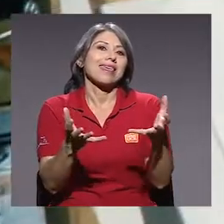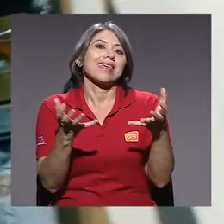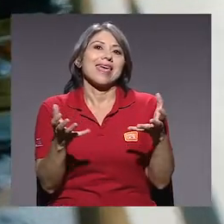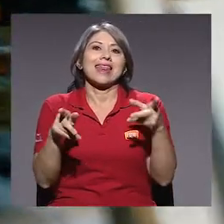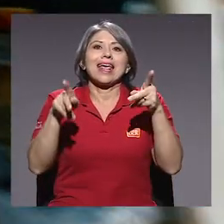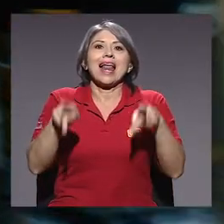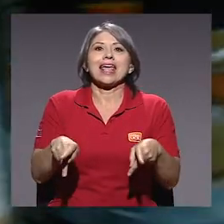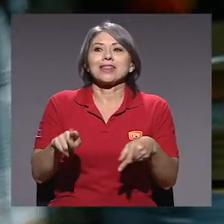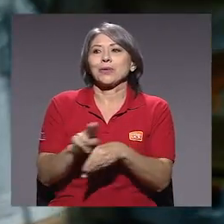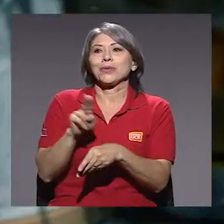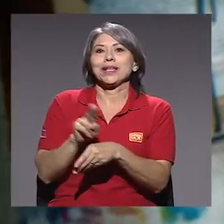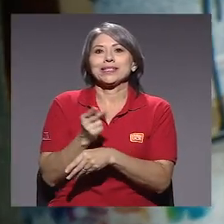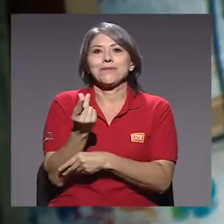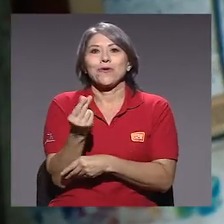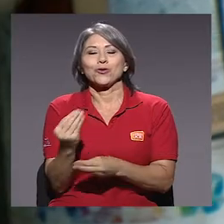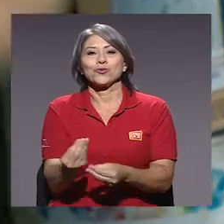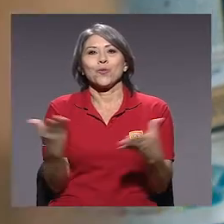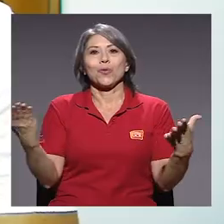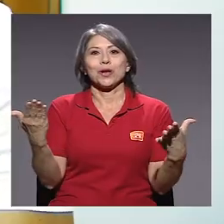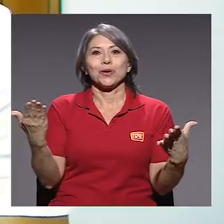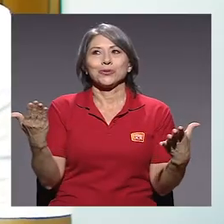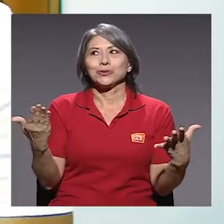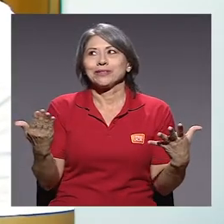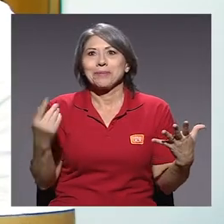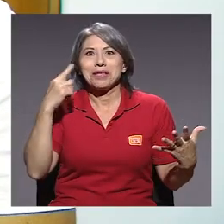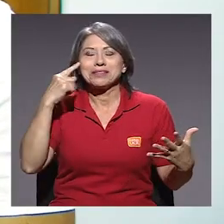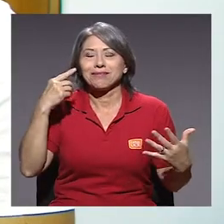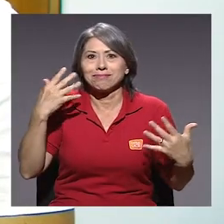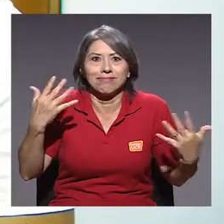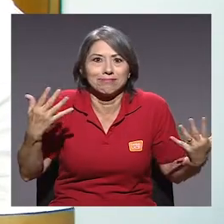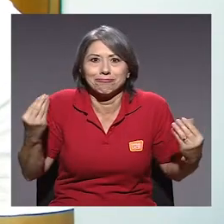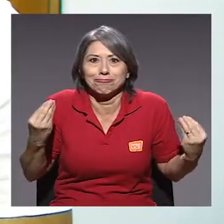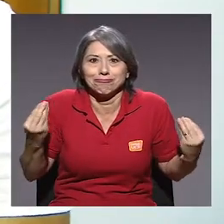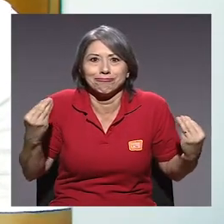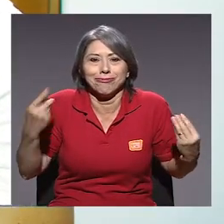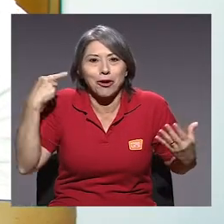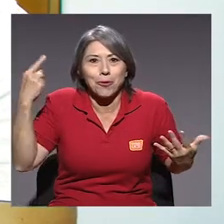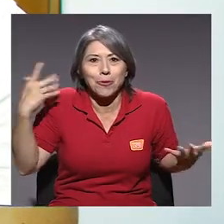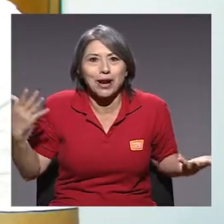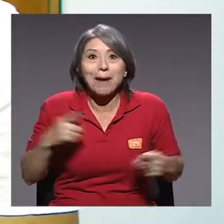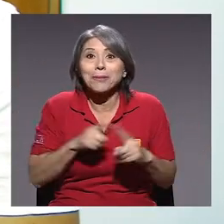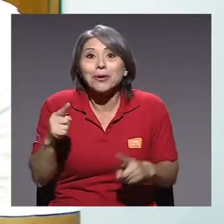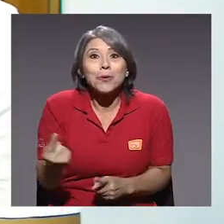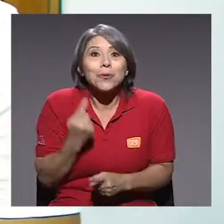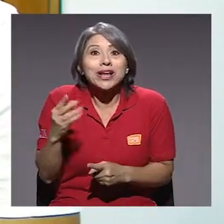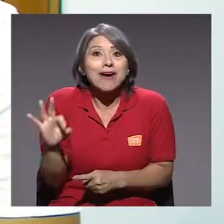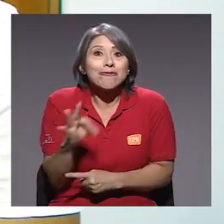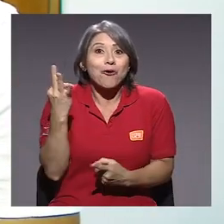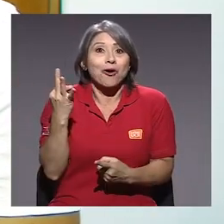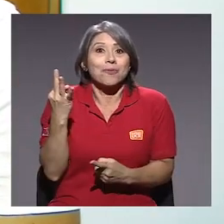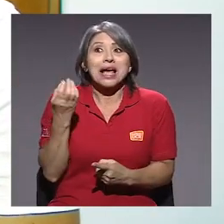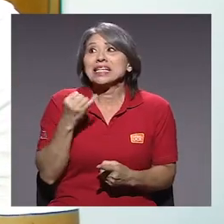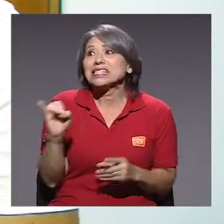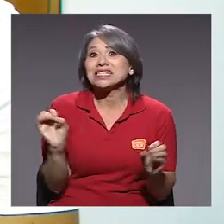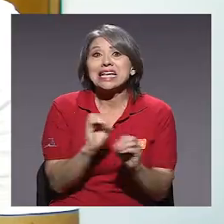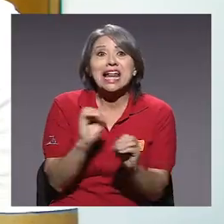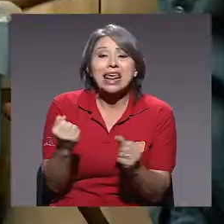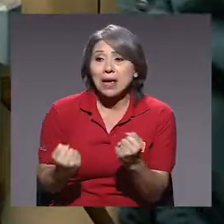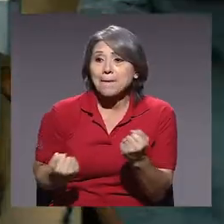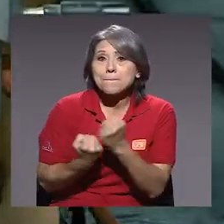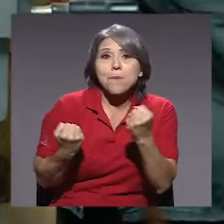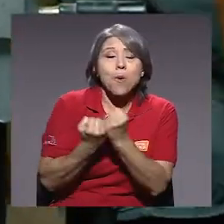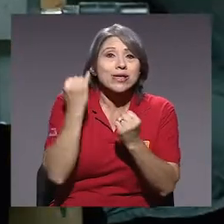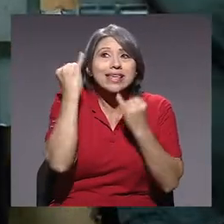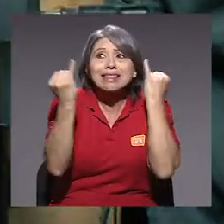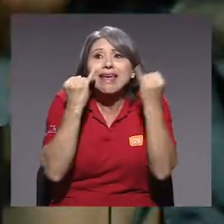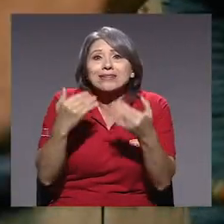Nadie quiere que la gente apueste con fondos públicos, suena una locura, pero es la única forma de hacerlo. Porque si nadie